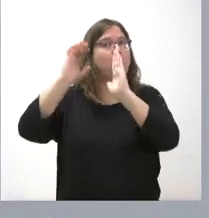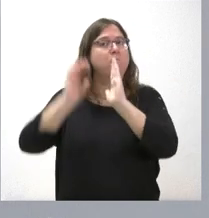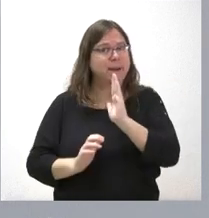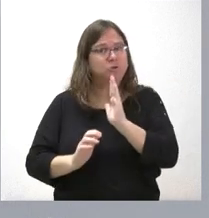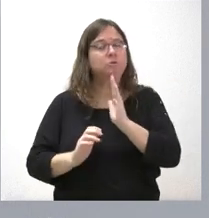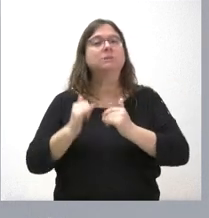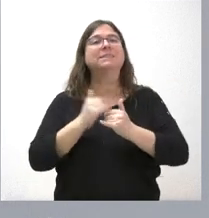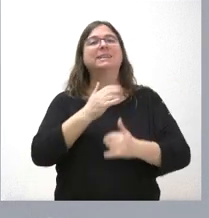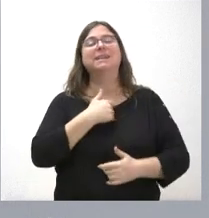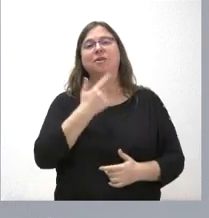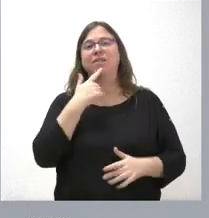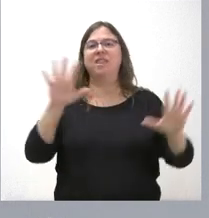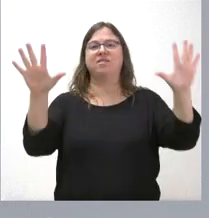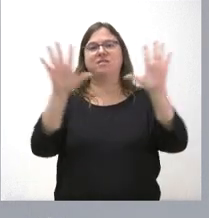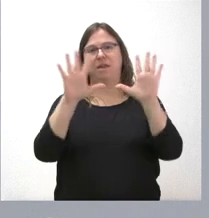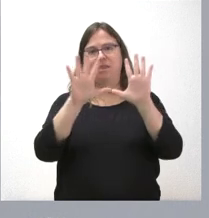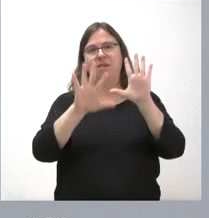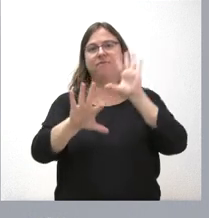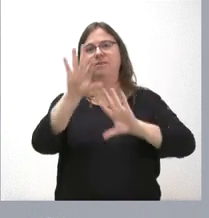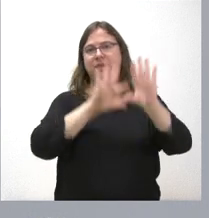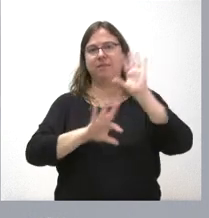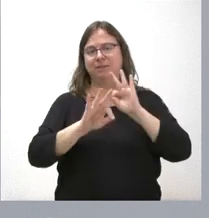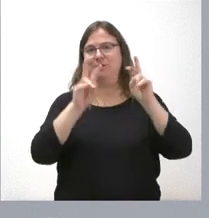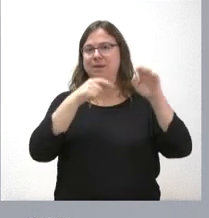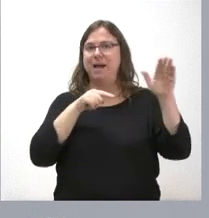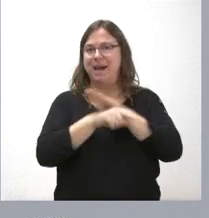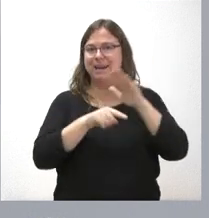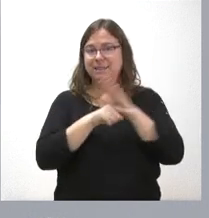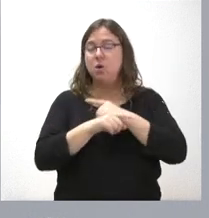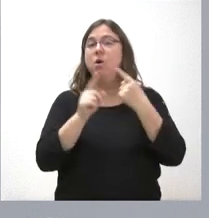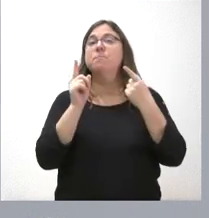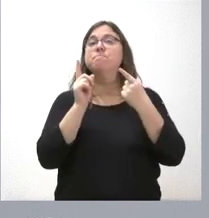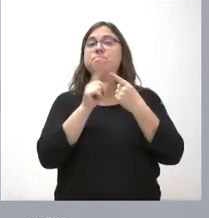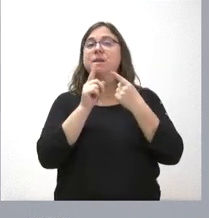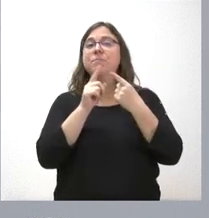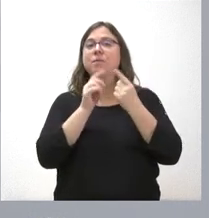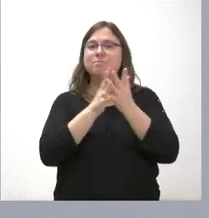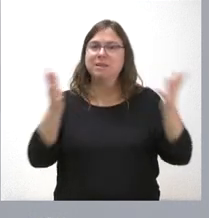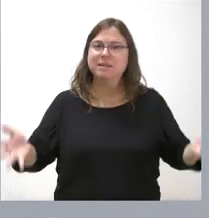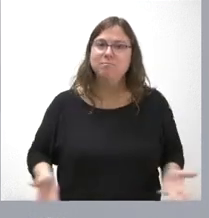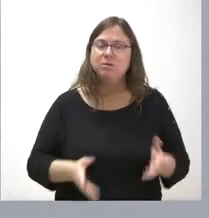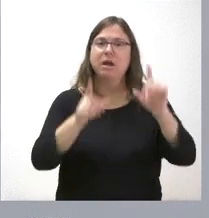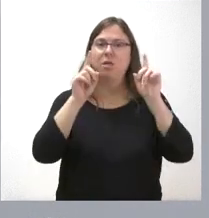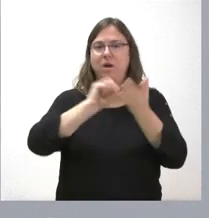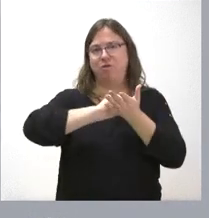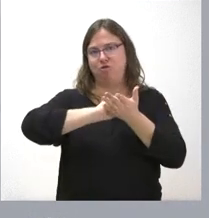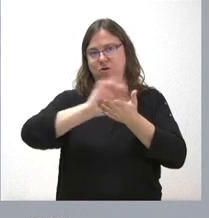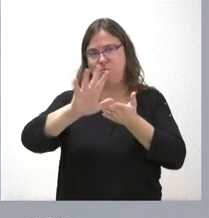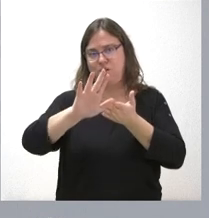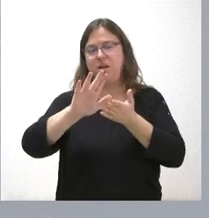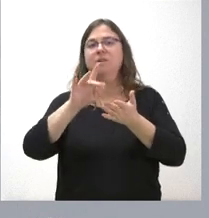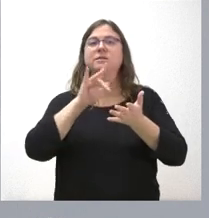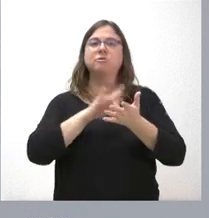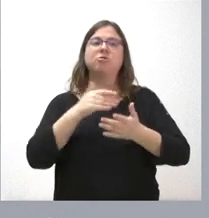destacaría diez de las principales decisiones en materia de gestión. El primero es el impulso de la educación gratuita, que ha permitido ya